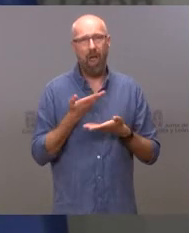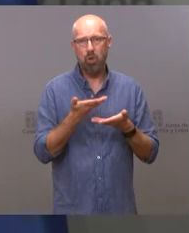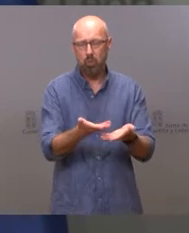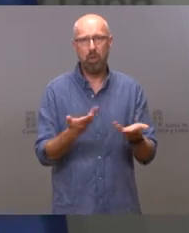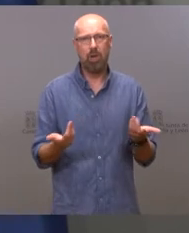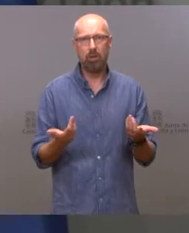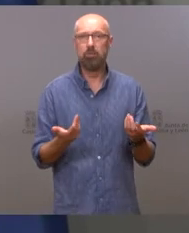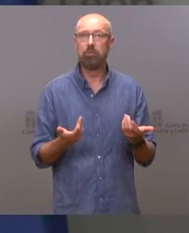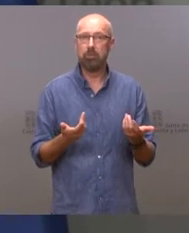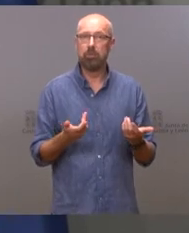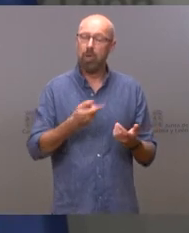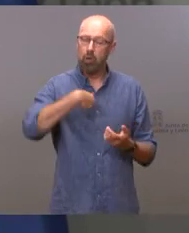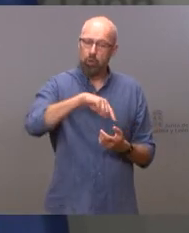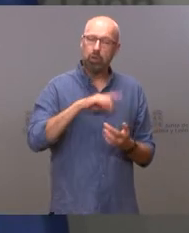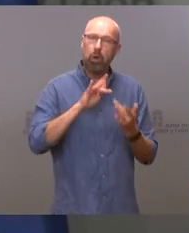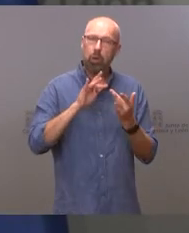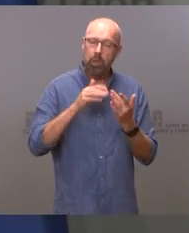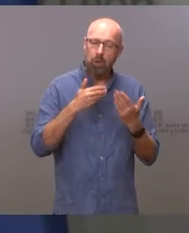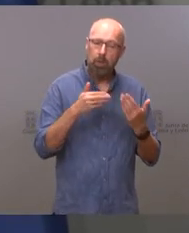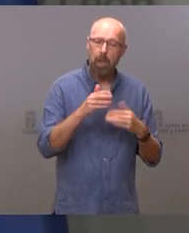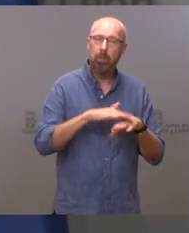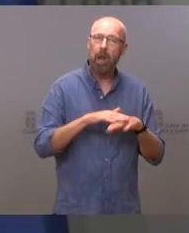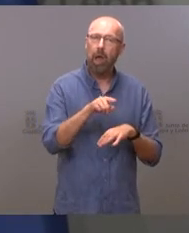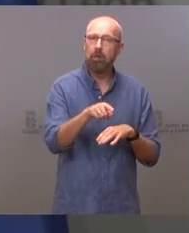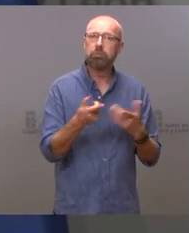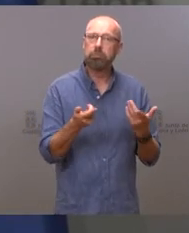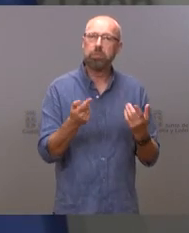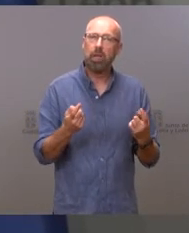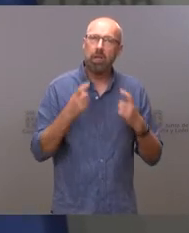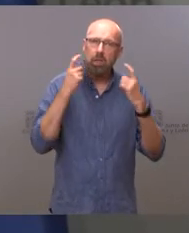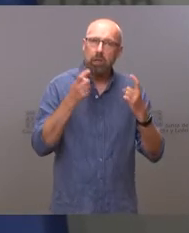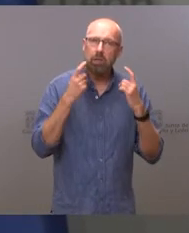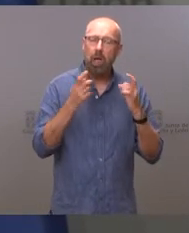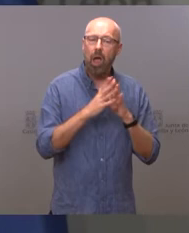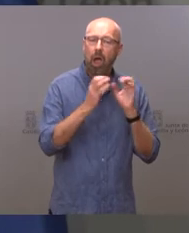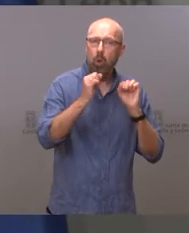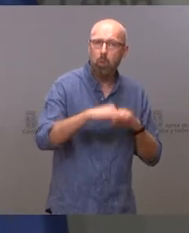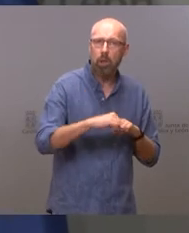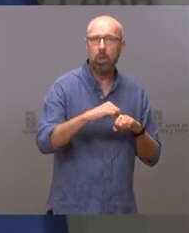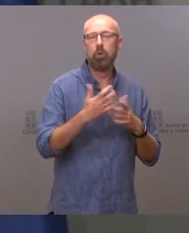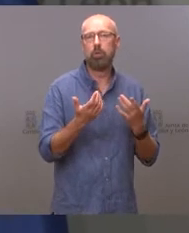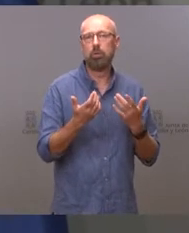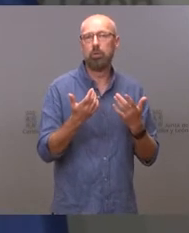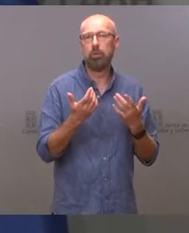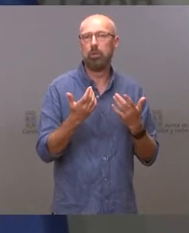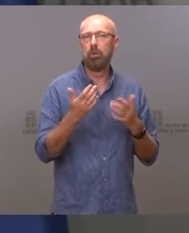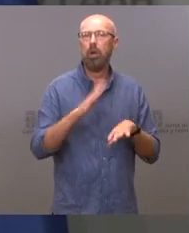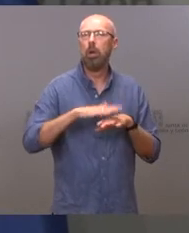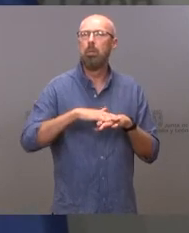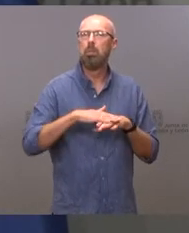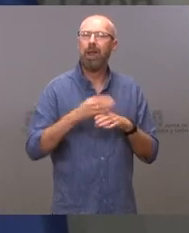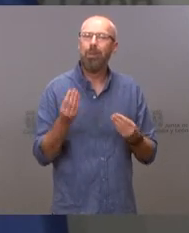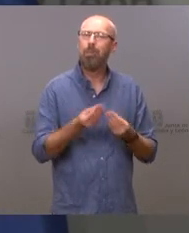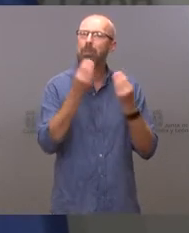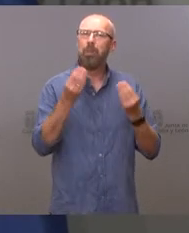es hablar con ellos para intentar llegar a acuerdos que beneficien al conjunto de la comunidad.